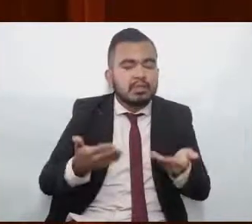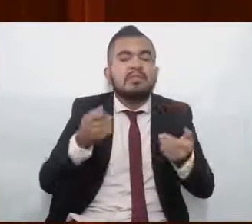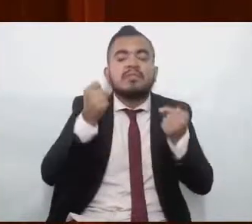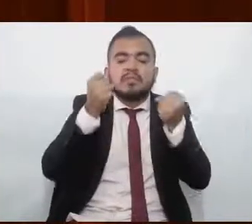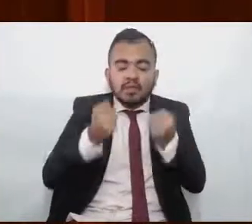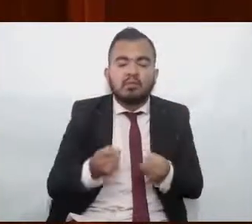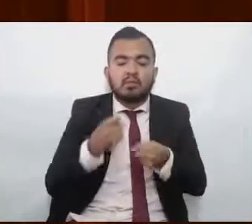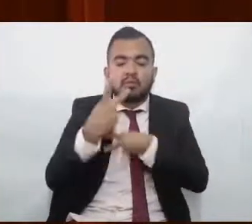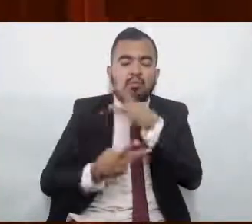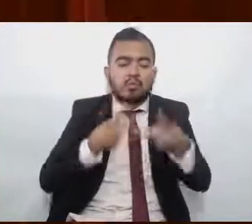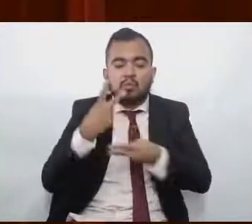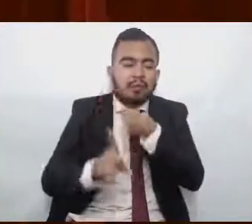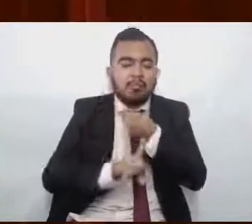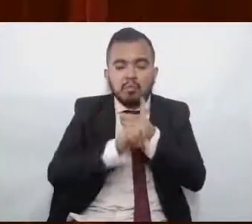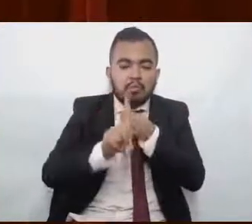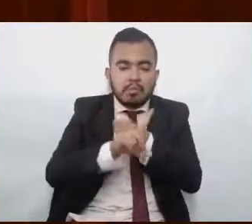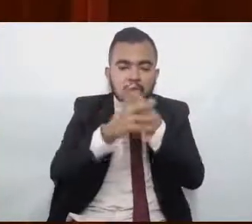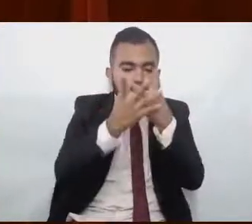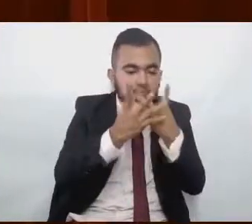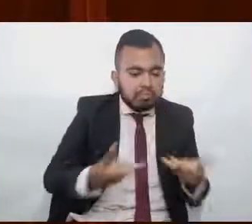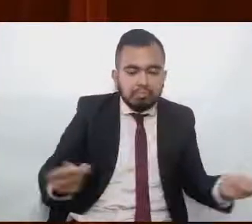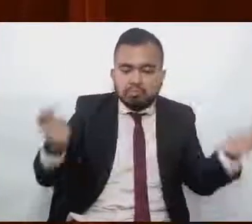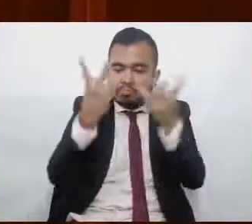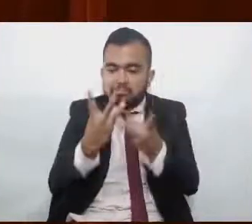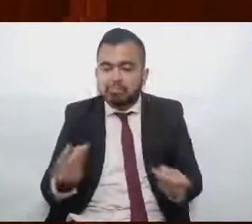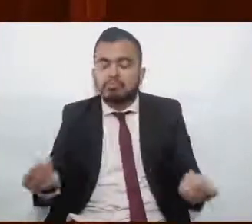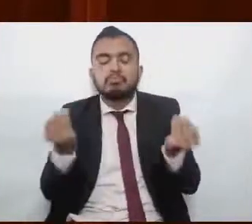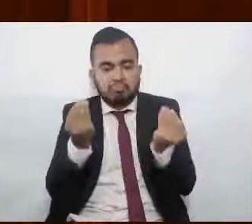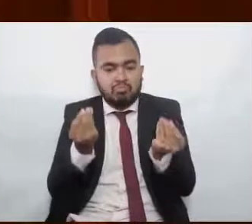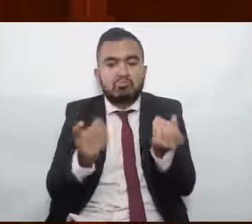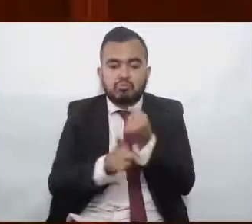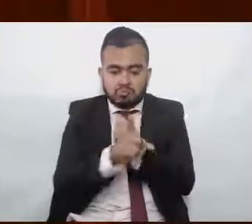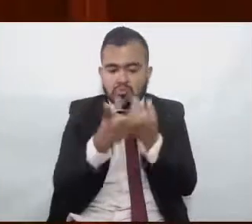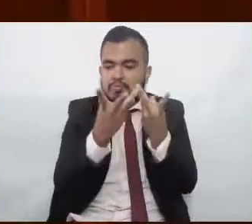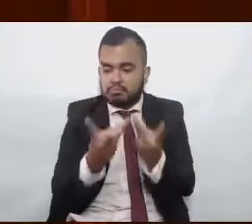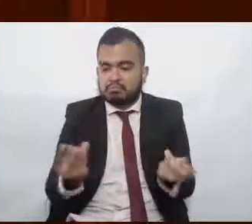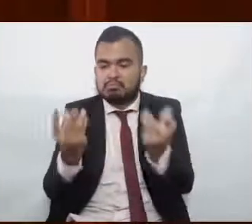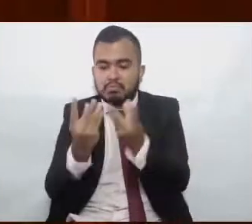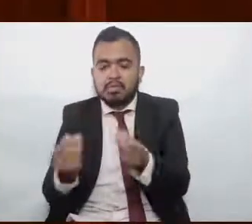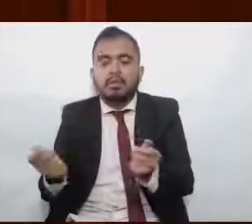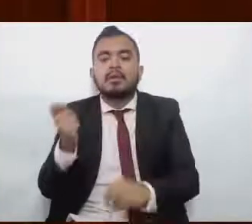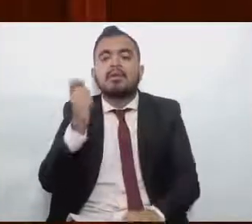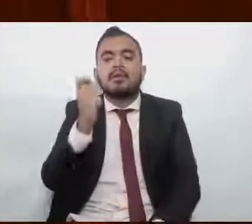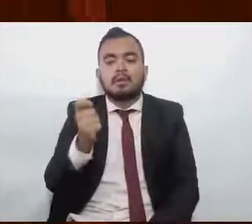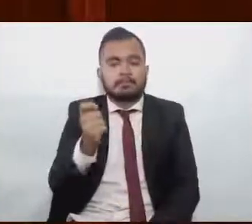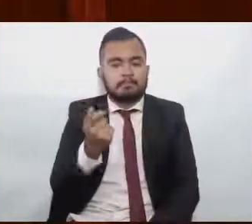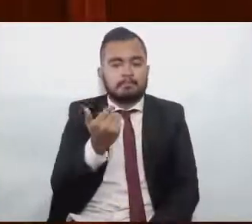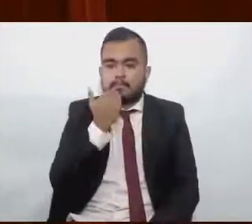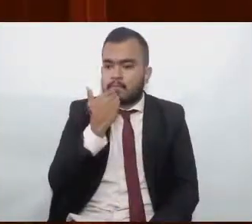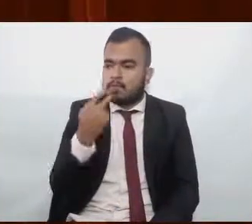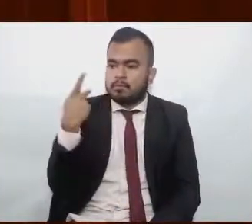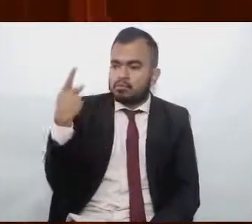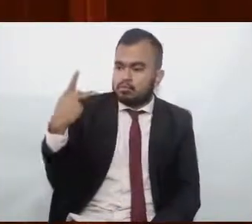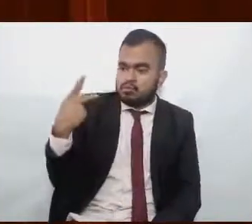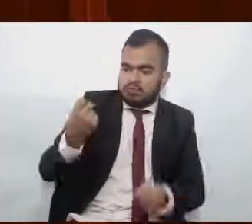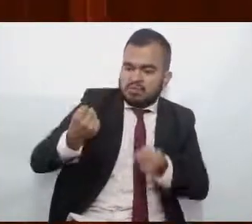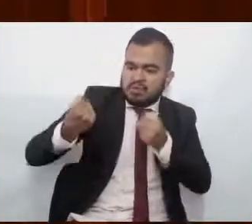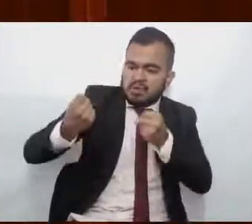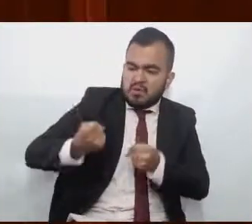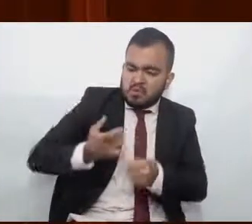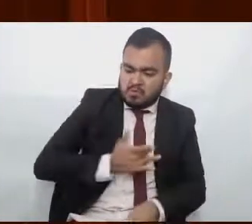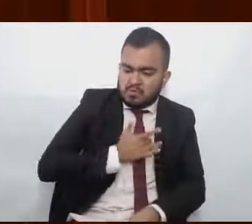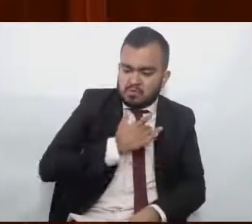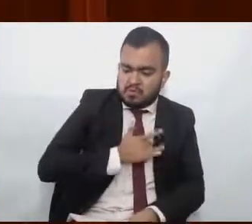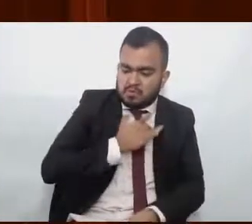En reconocimiento a esas sólidas creencias es que presentamos